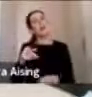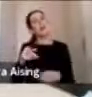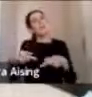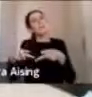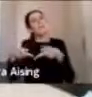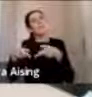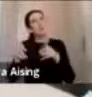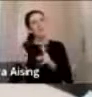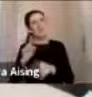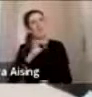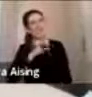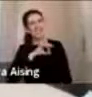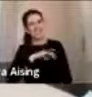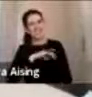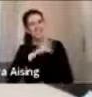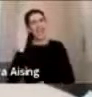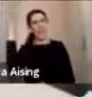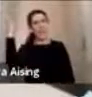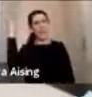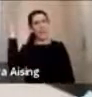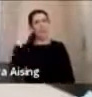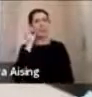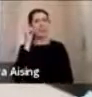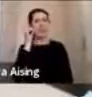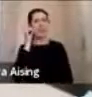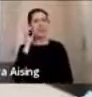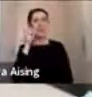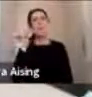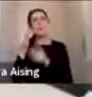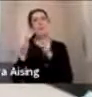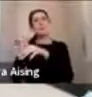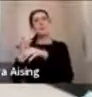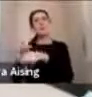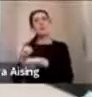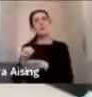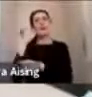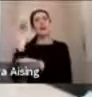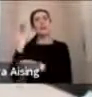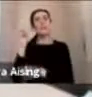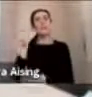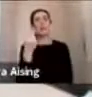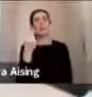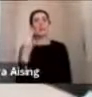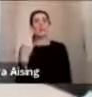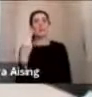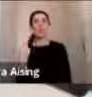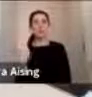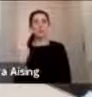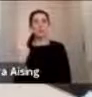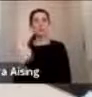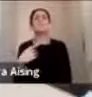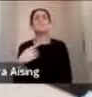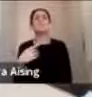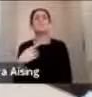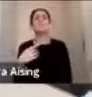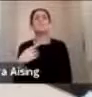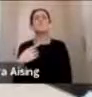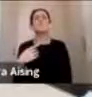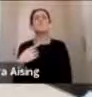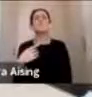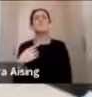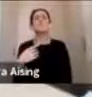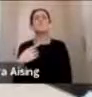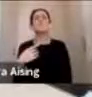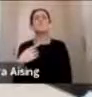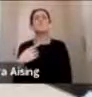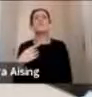amarilla y que la gente la solicita a través del nivel 131. ¿Y por qué digo que es reinteresante este tema? Porque en el fondo, nosotros